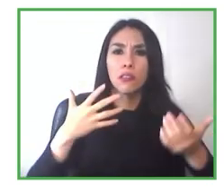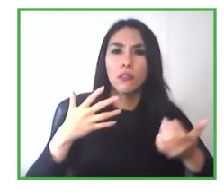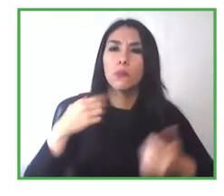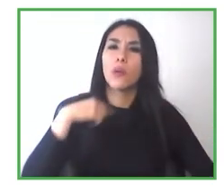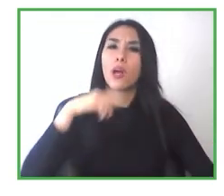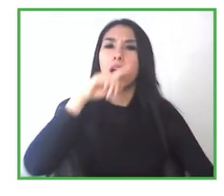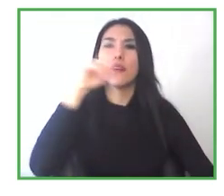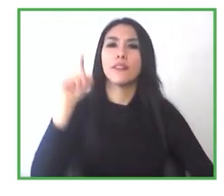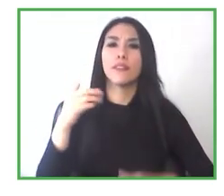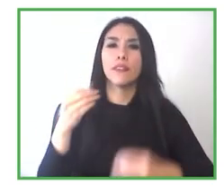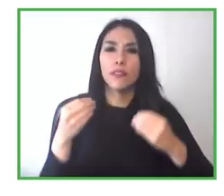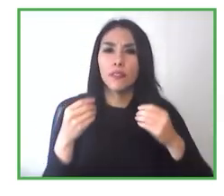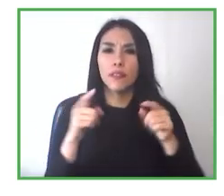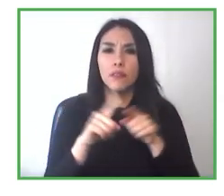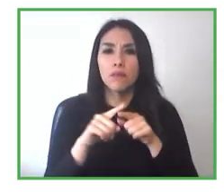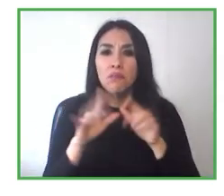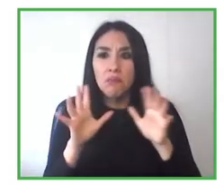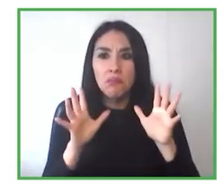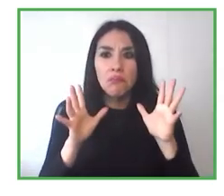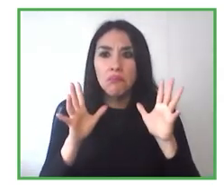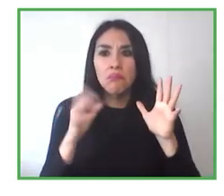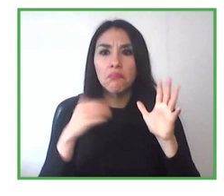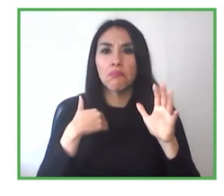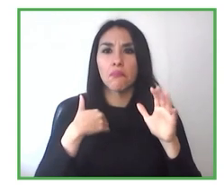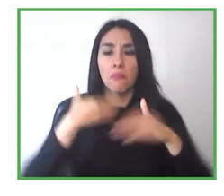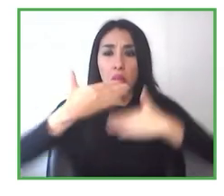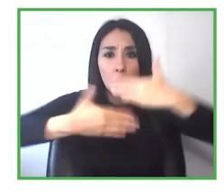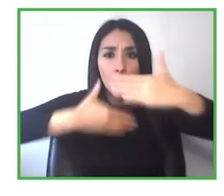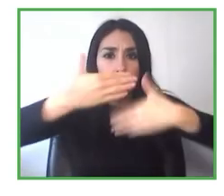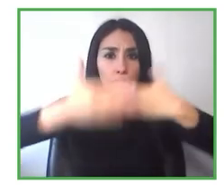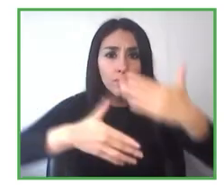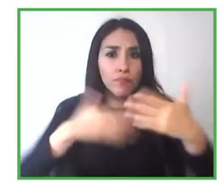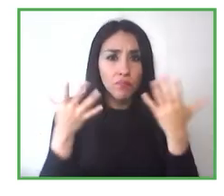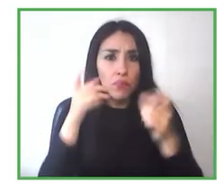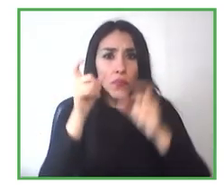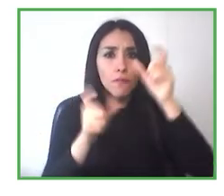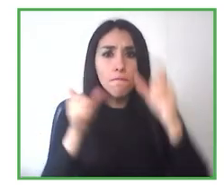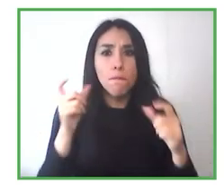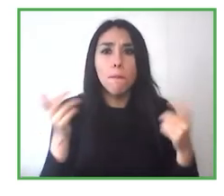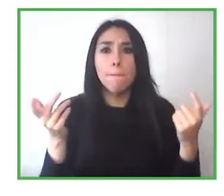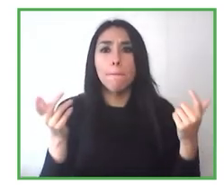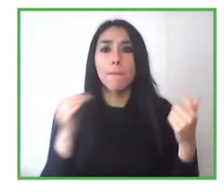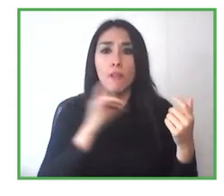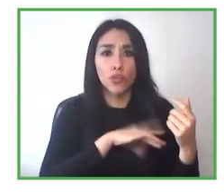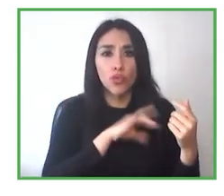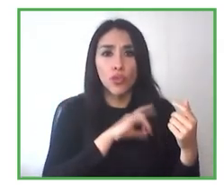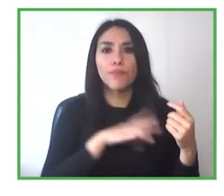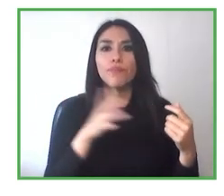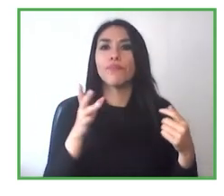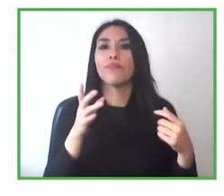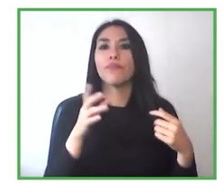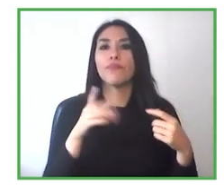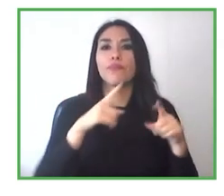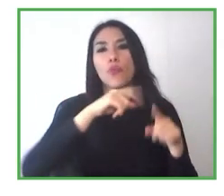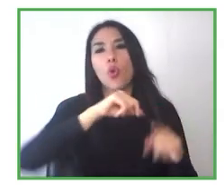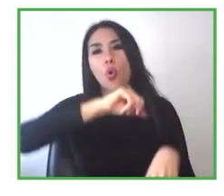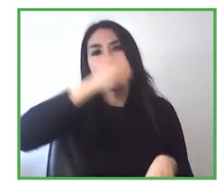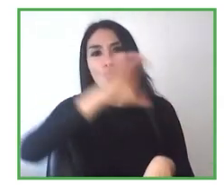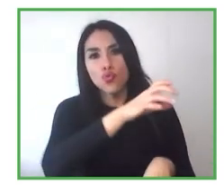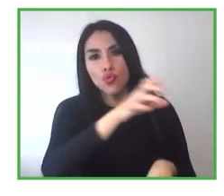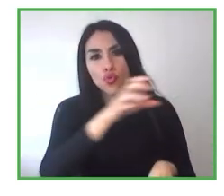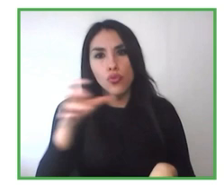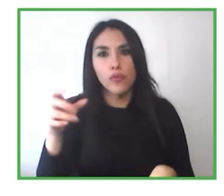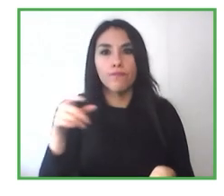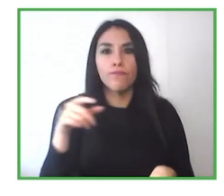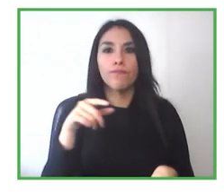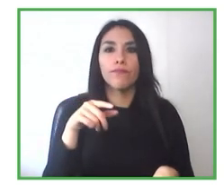no son chilenos, que nos acompañan en esta conferencia, de que en Chile hace alrededor de tres años, ustedes ahí